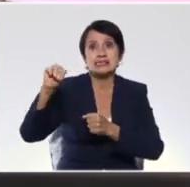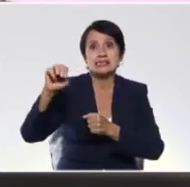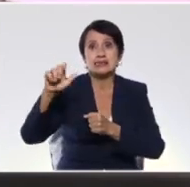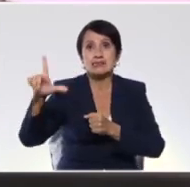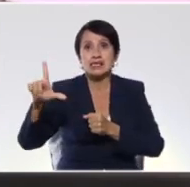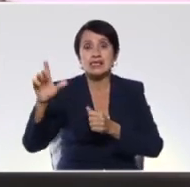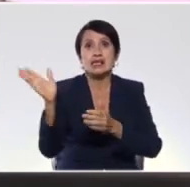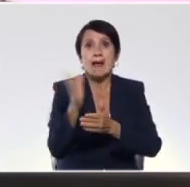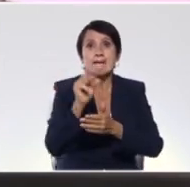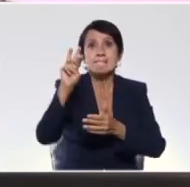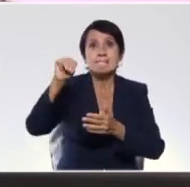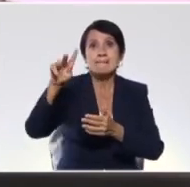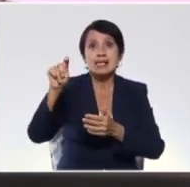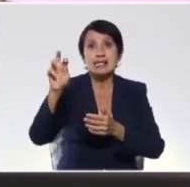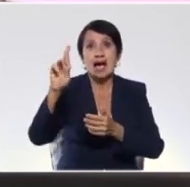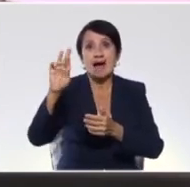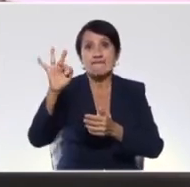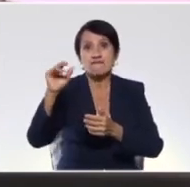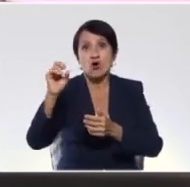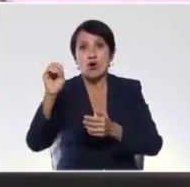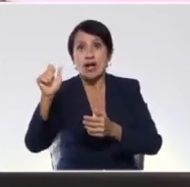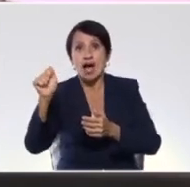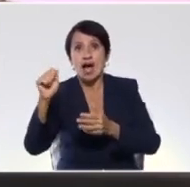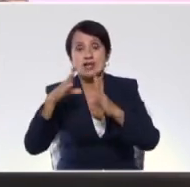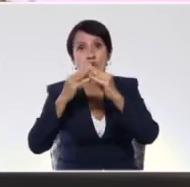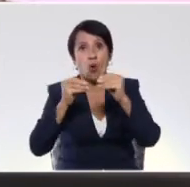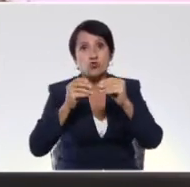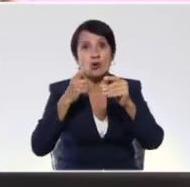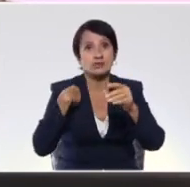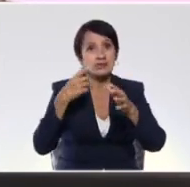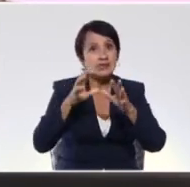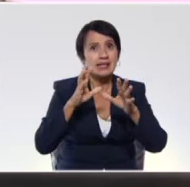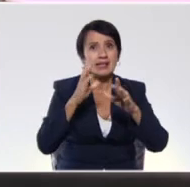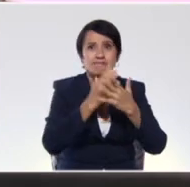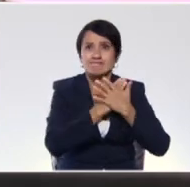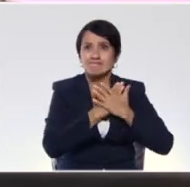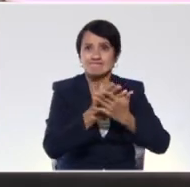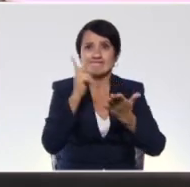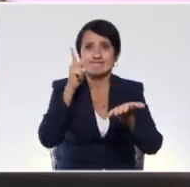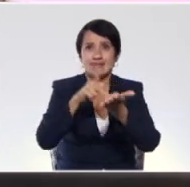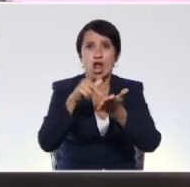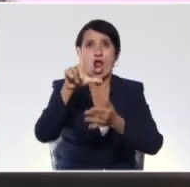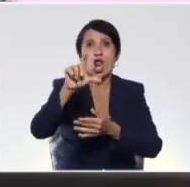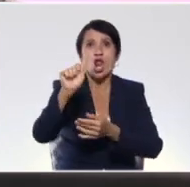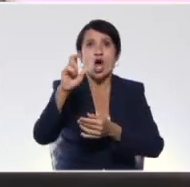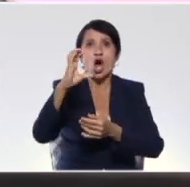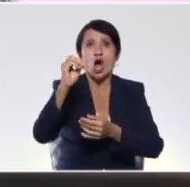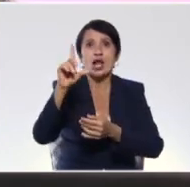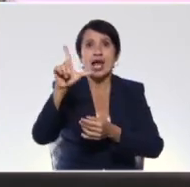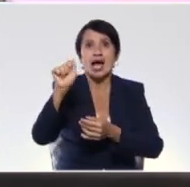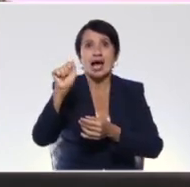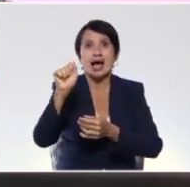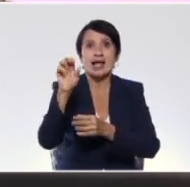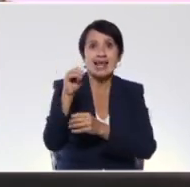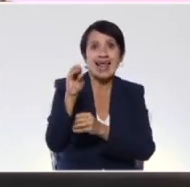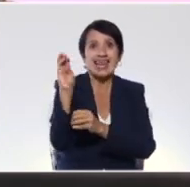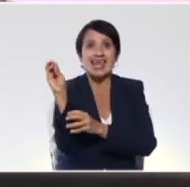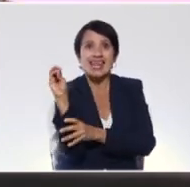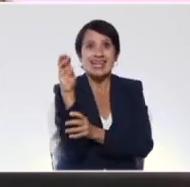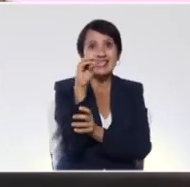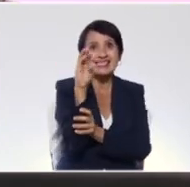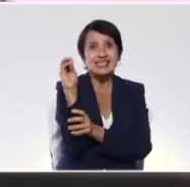Y para ello tenemos la participación muy especial de nuestra querida Lola. ¡Hola, Lola! ¡Hola,